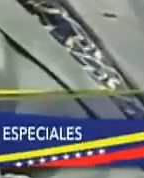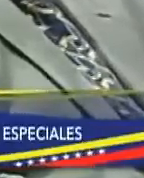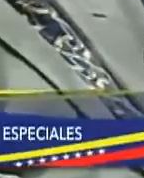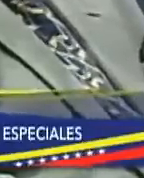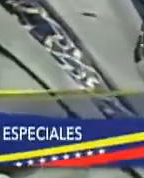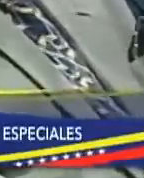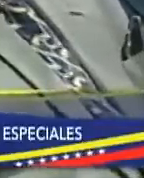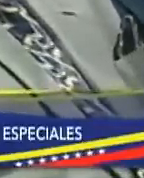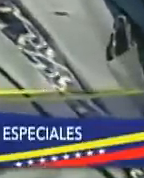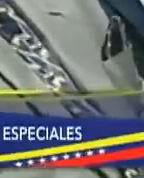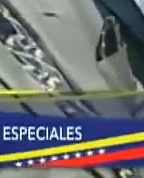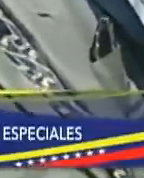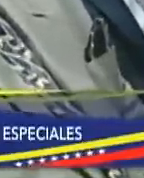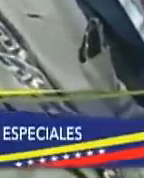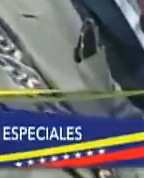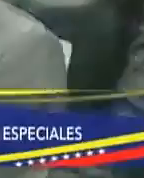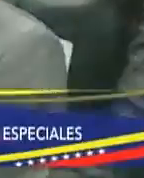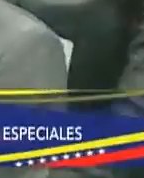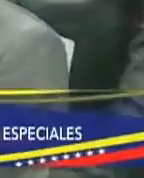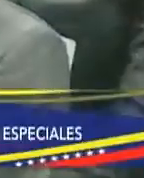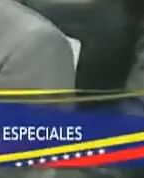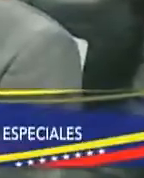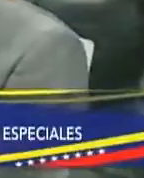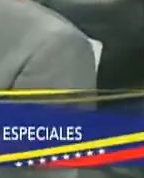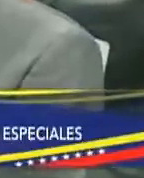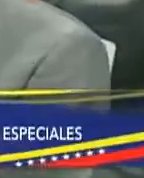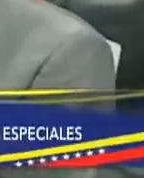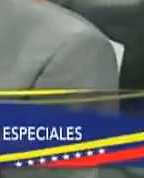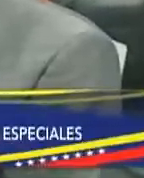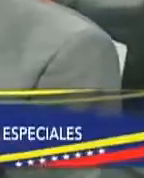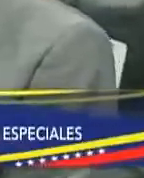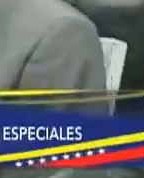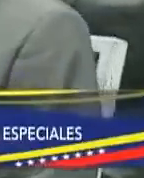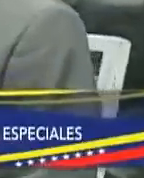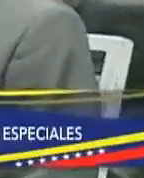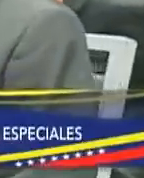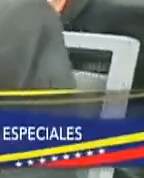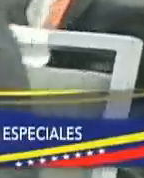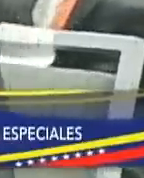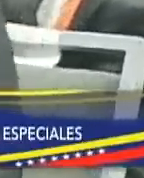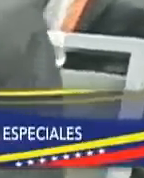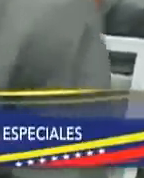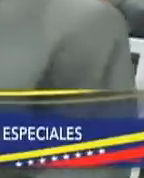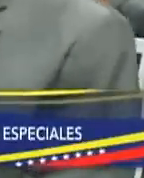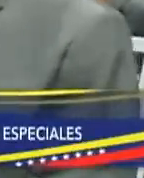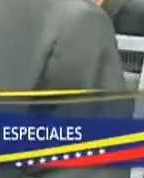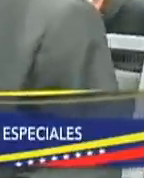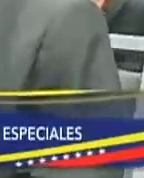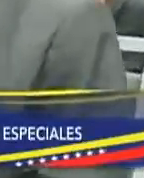significativamente la vida de la República, así como también dar el salto cualitativo.